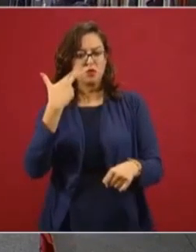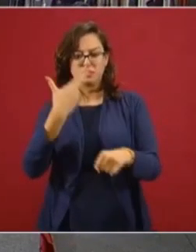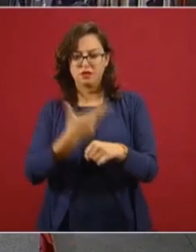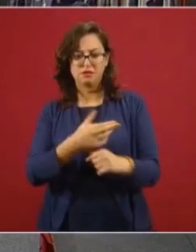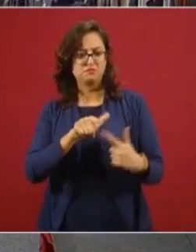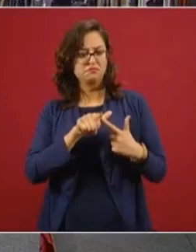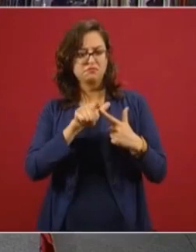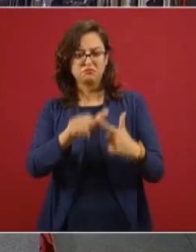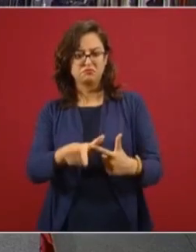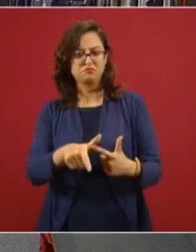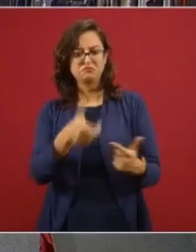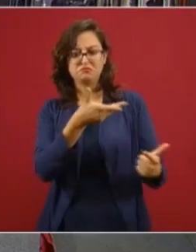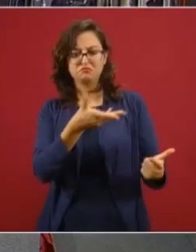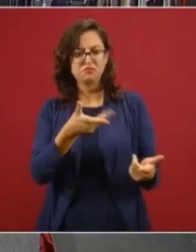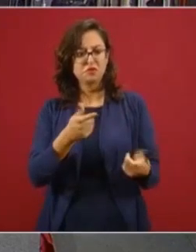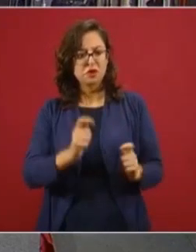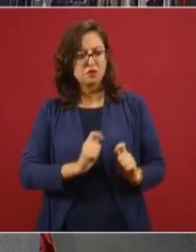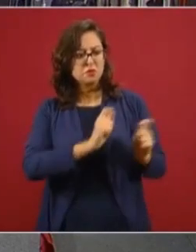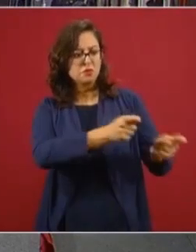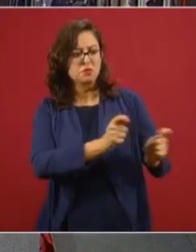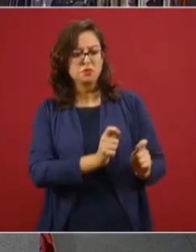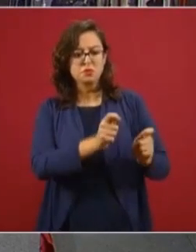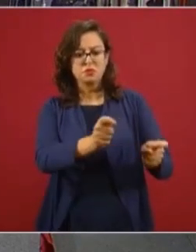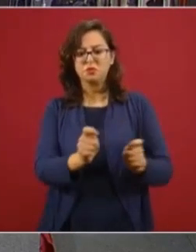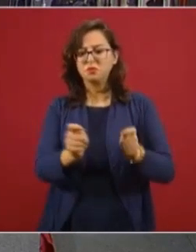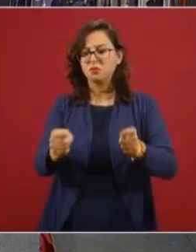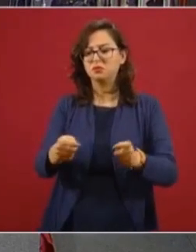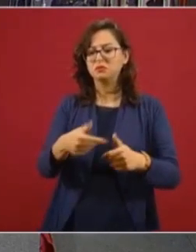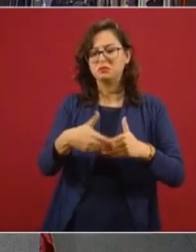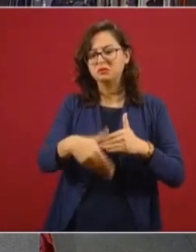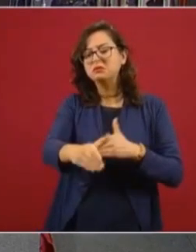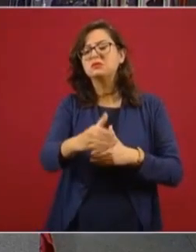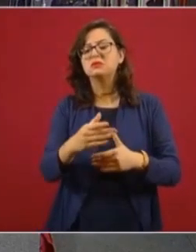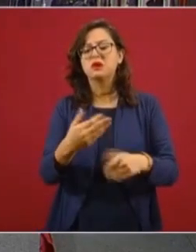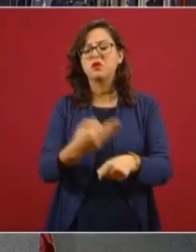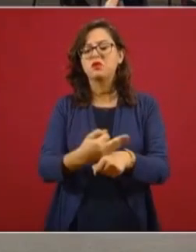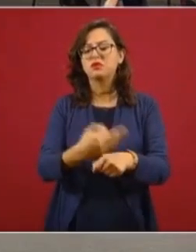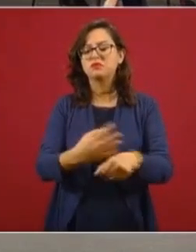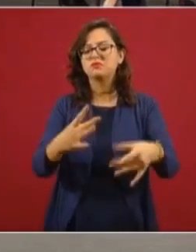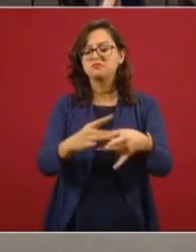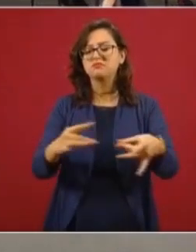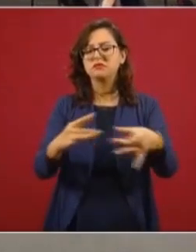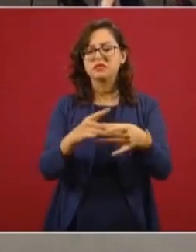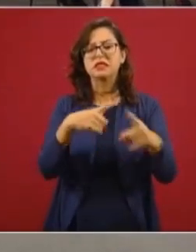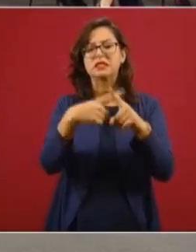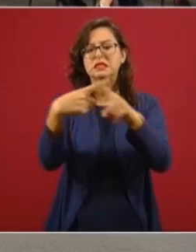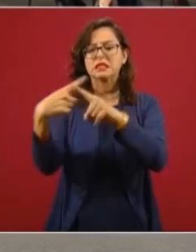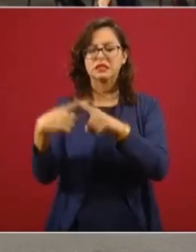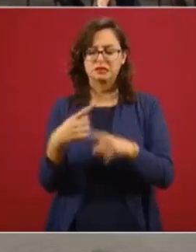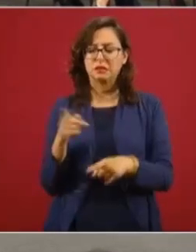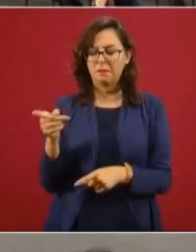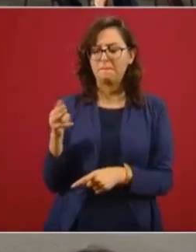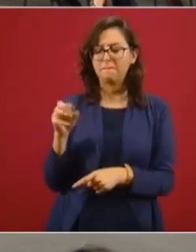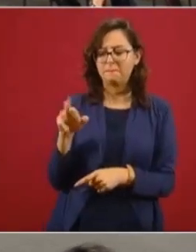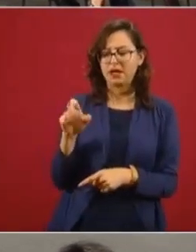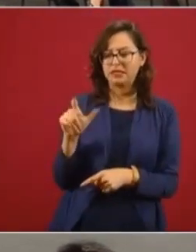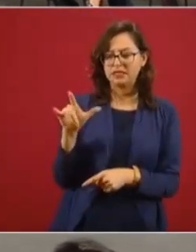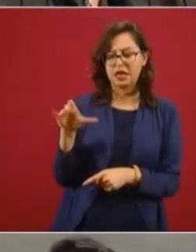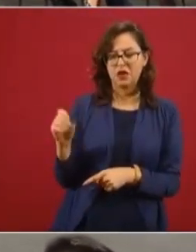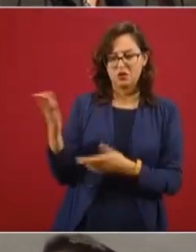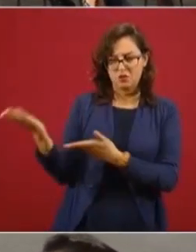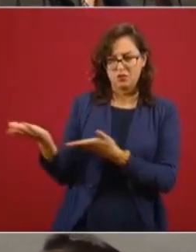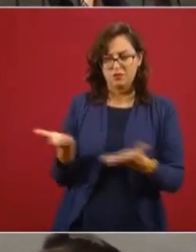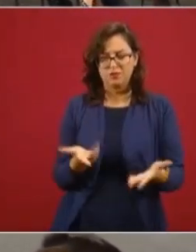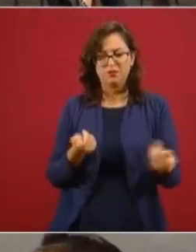que dé la palabra a quienes van a exponer y, al final,